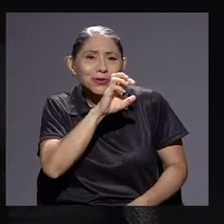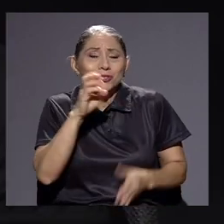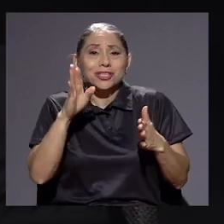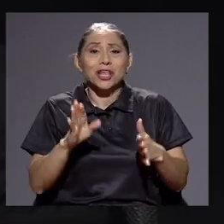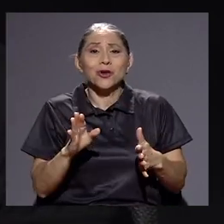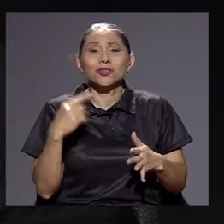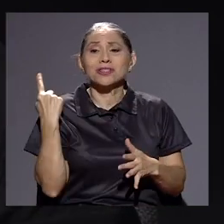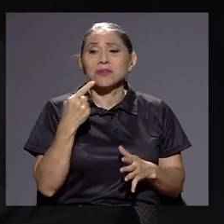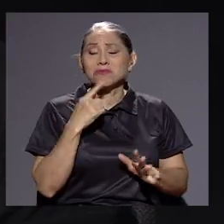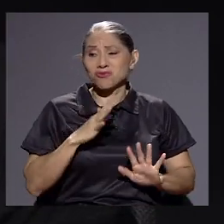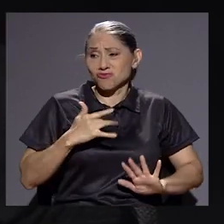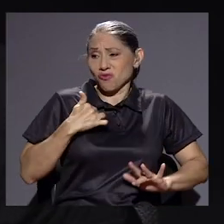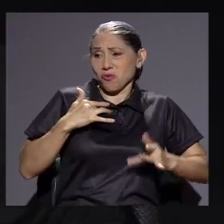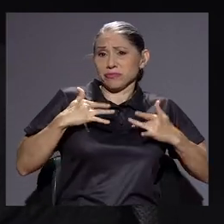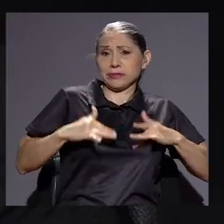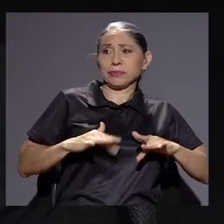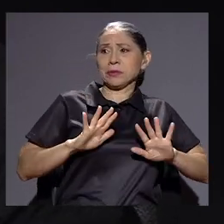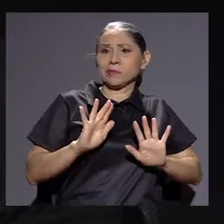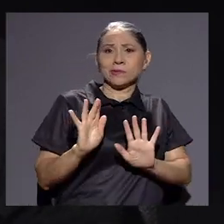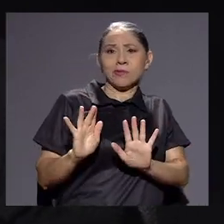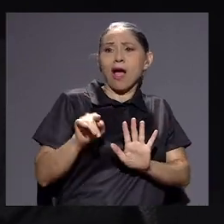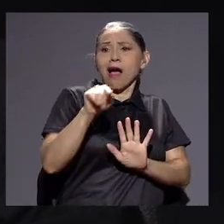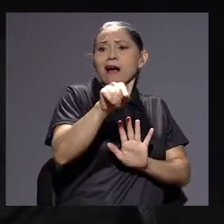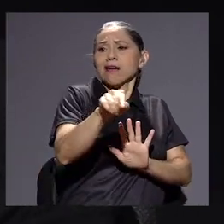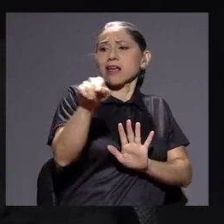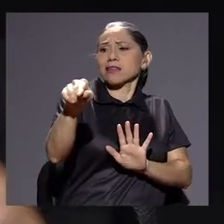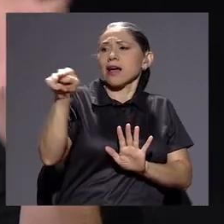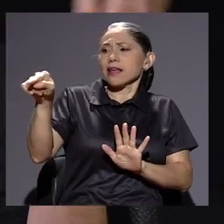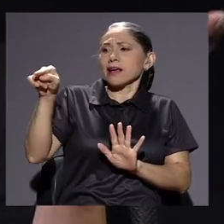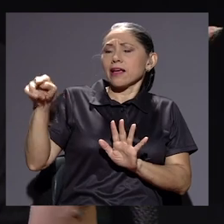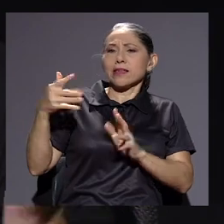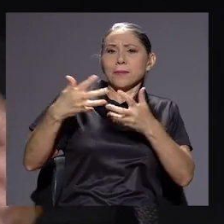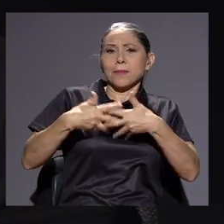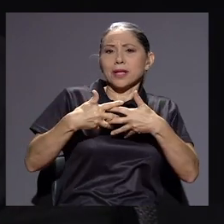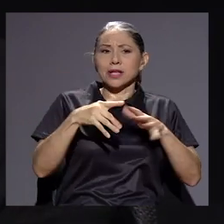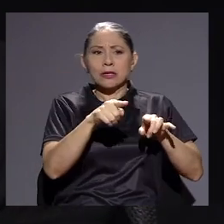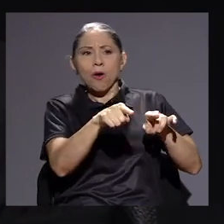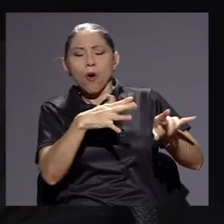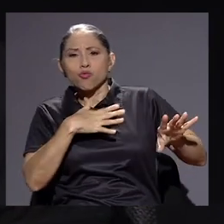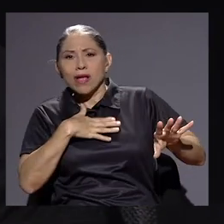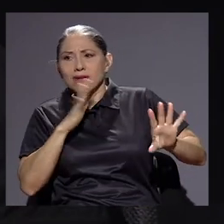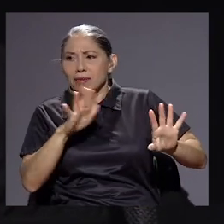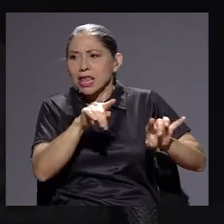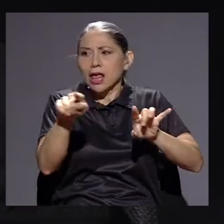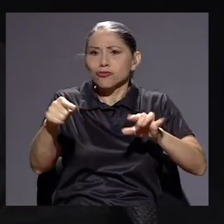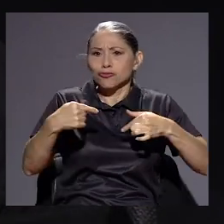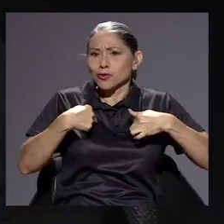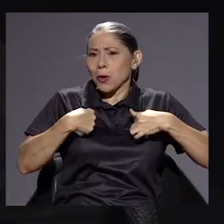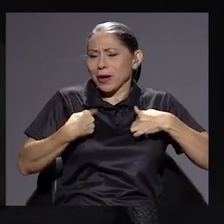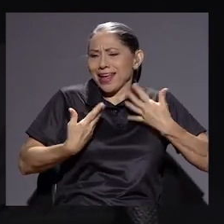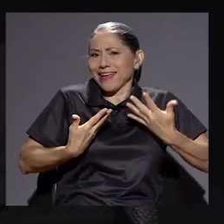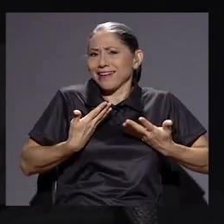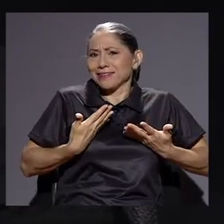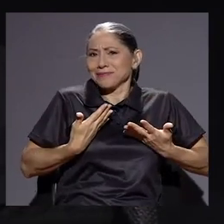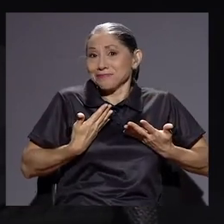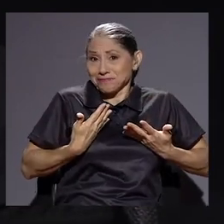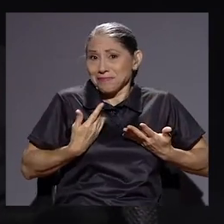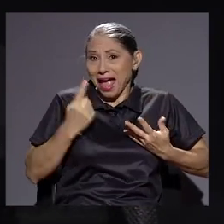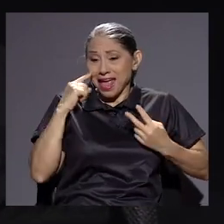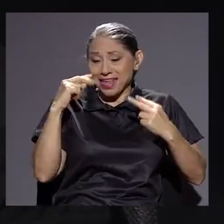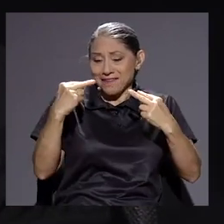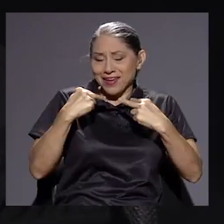como ticos, rasgarnos las vestiduras, como decías vos, hablando de aquella empresa o de tal otra empresa, y que qué barbaridad, pero hay que vernos también